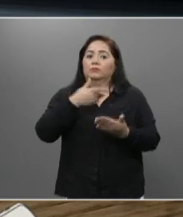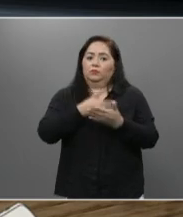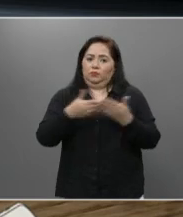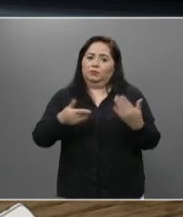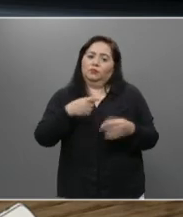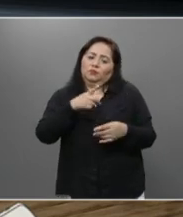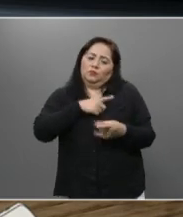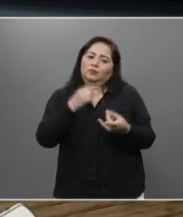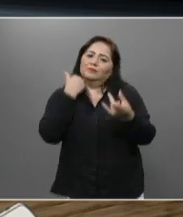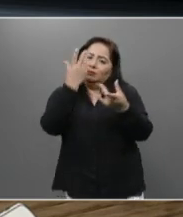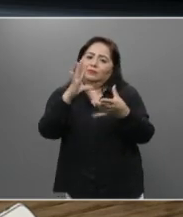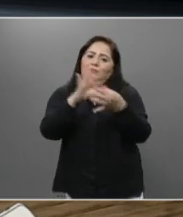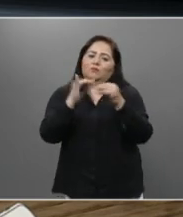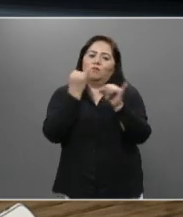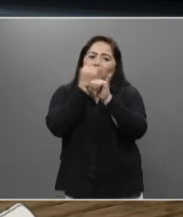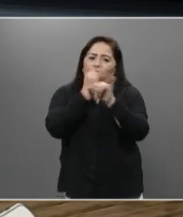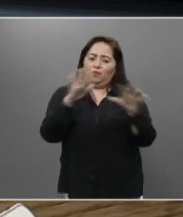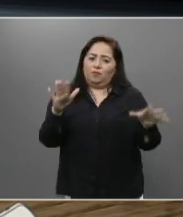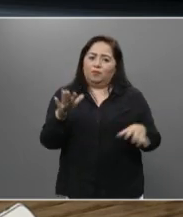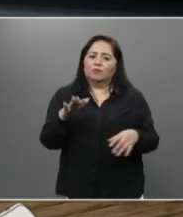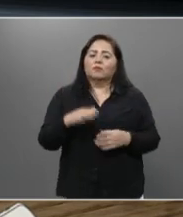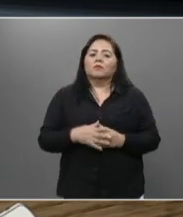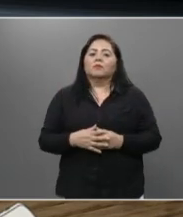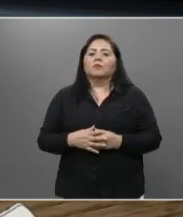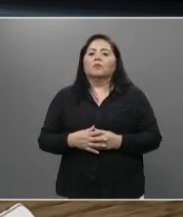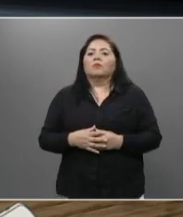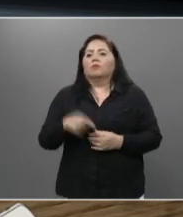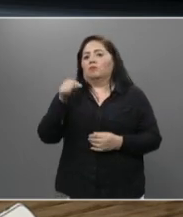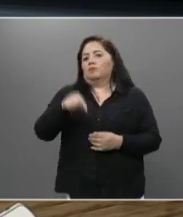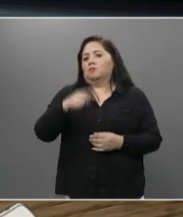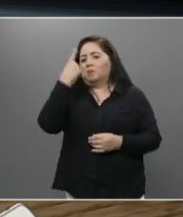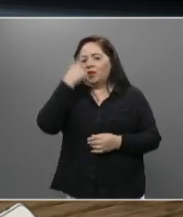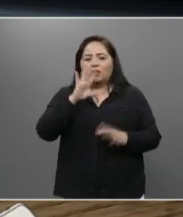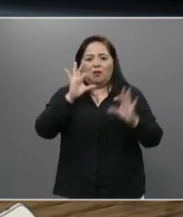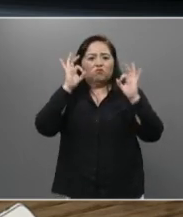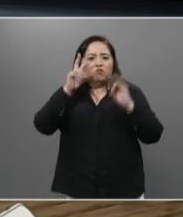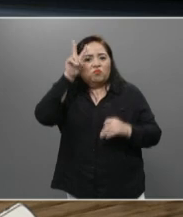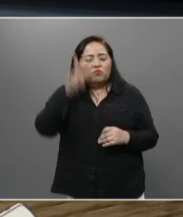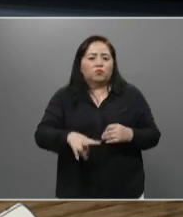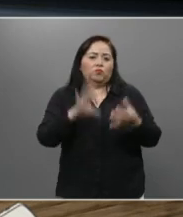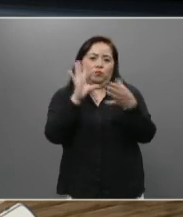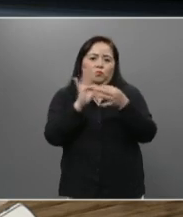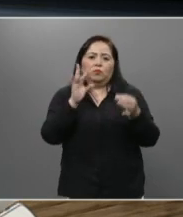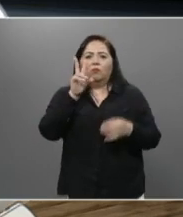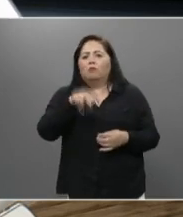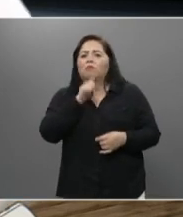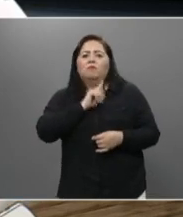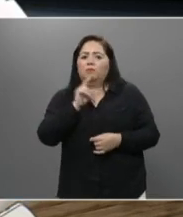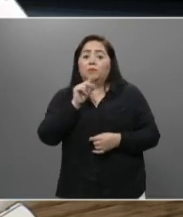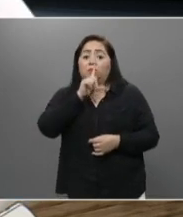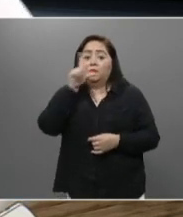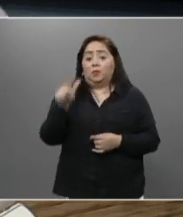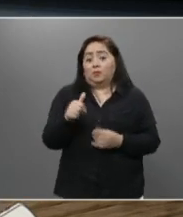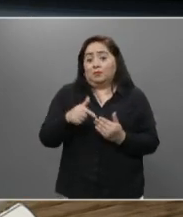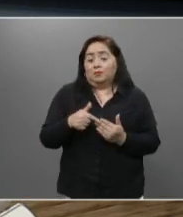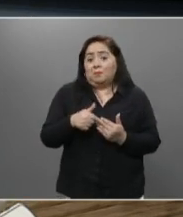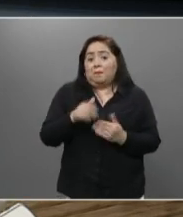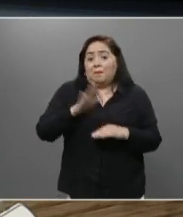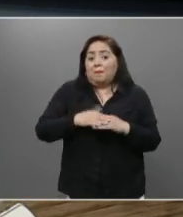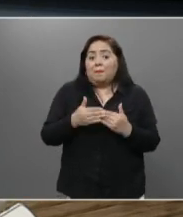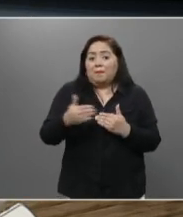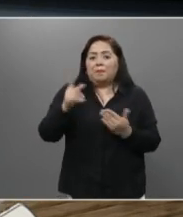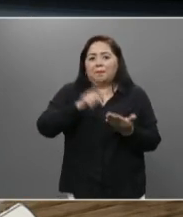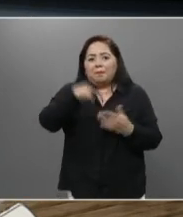presentamos información, información relevante, información verificada, información rigurosa, más allá de que haya